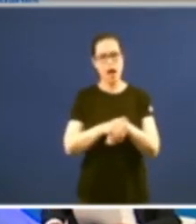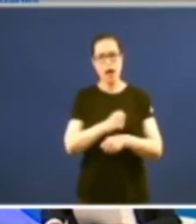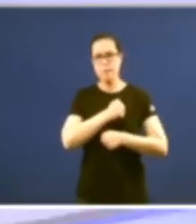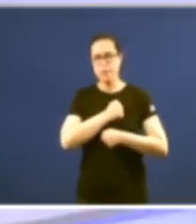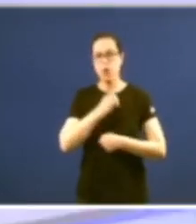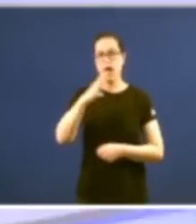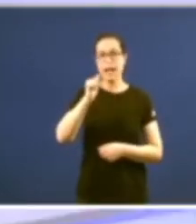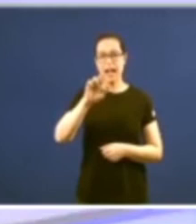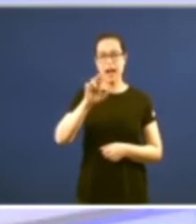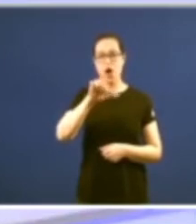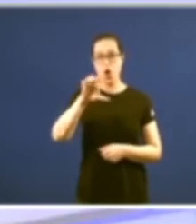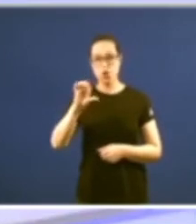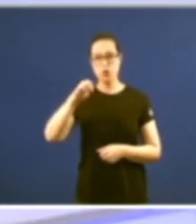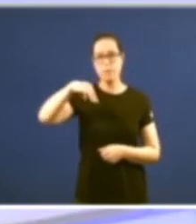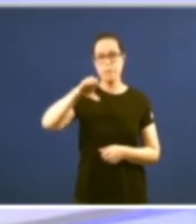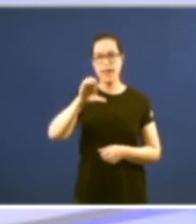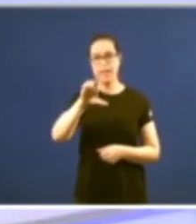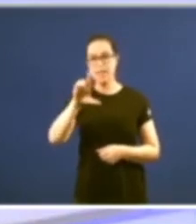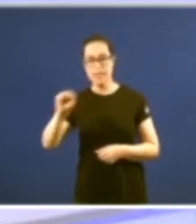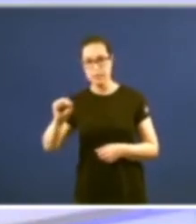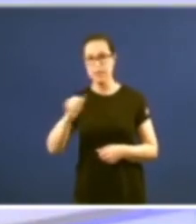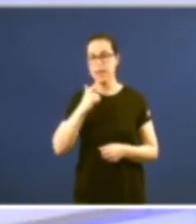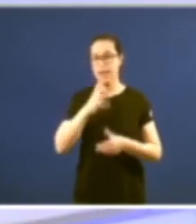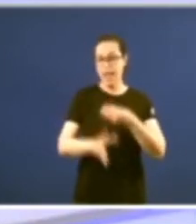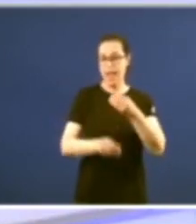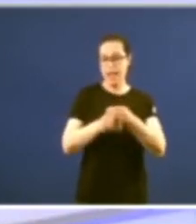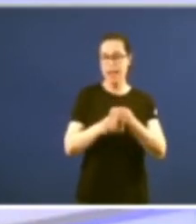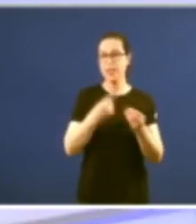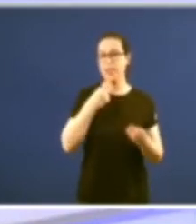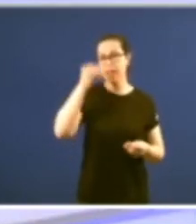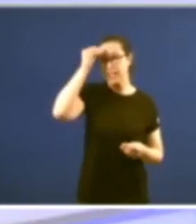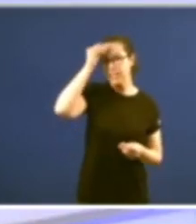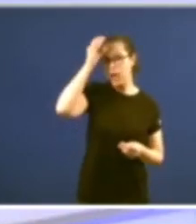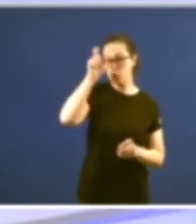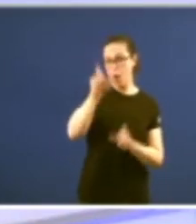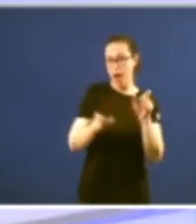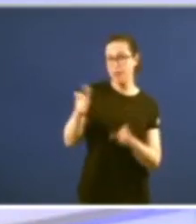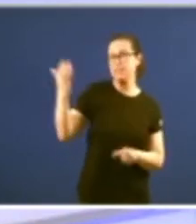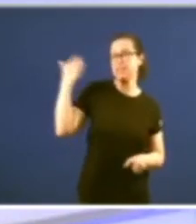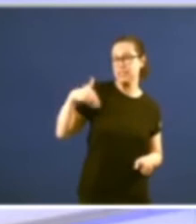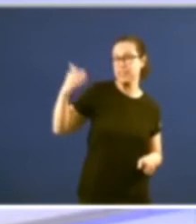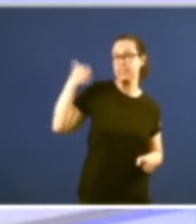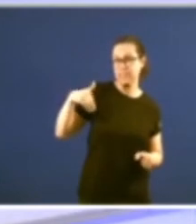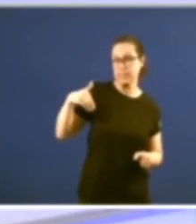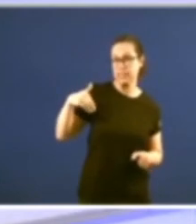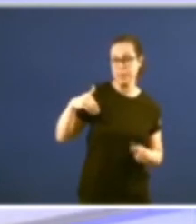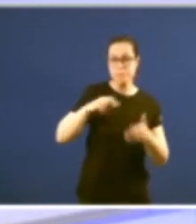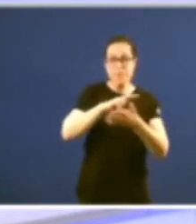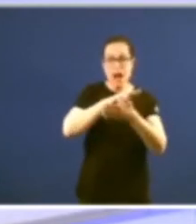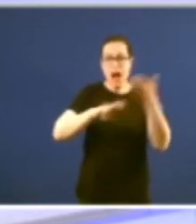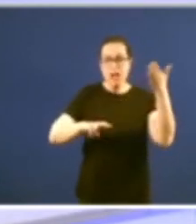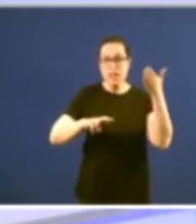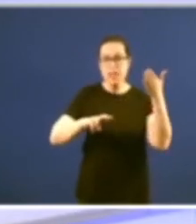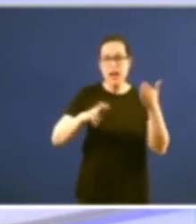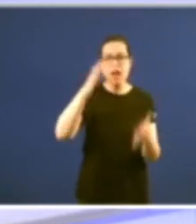Mella completa cita con aqueles intelectuais conseguiron que Galicia pasase de ser unha